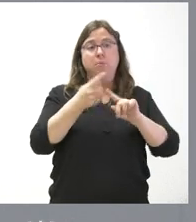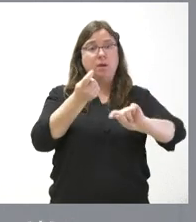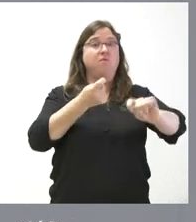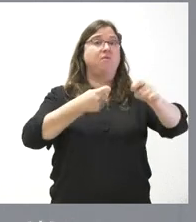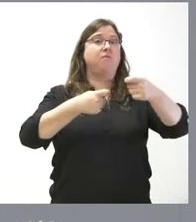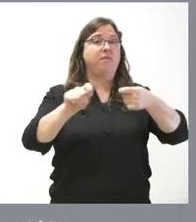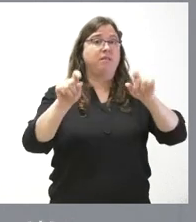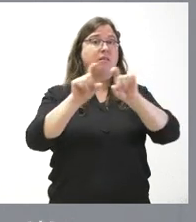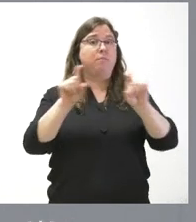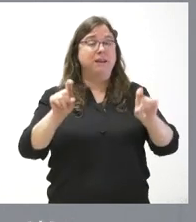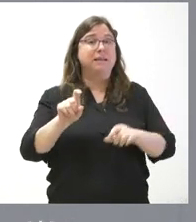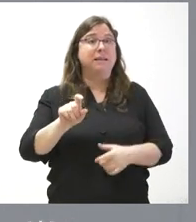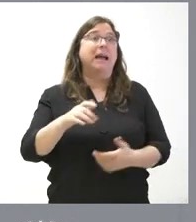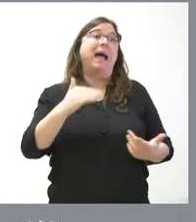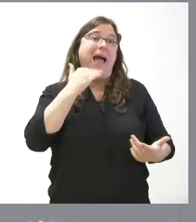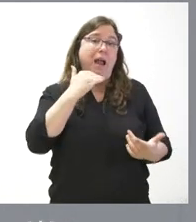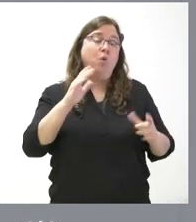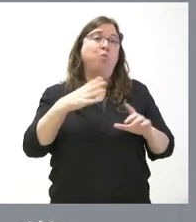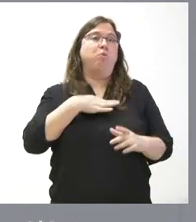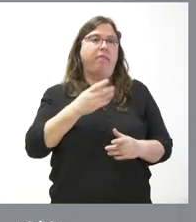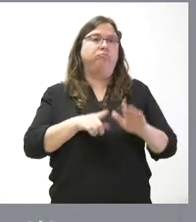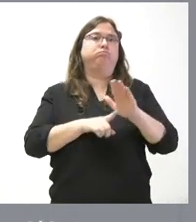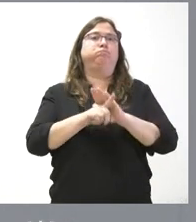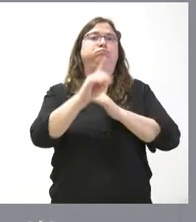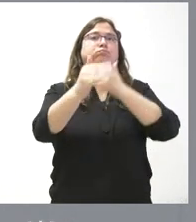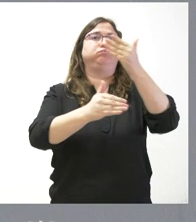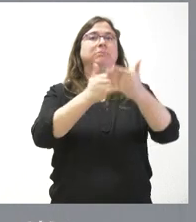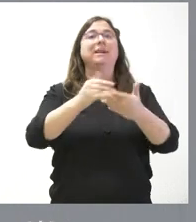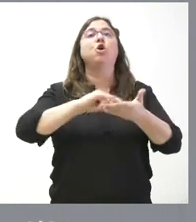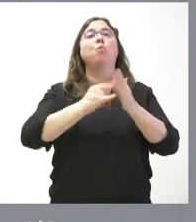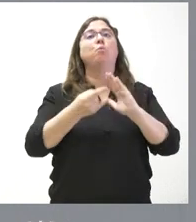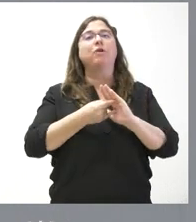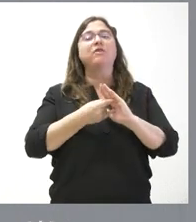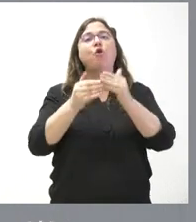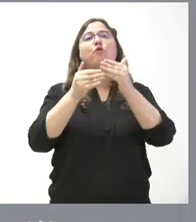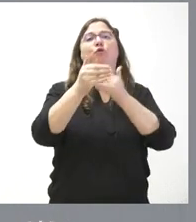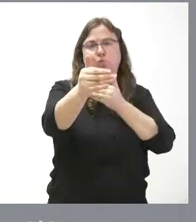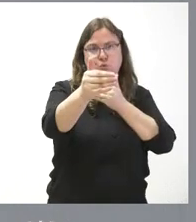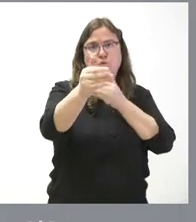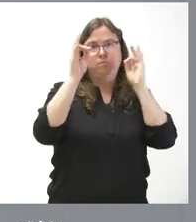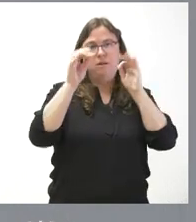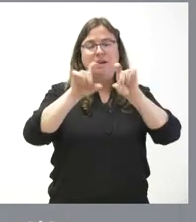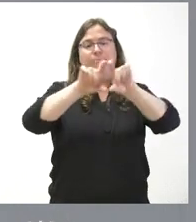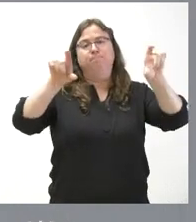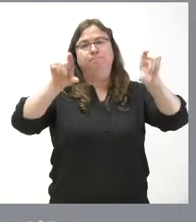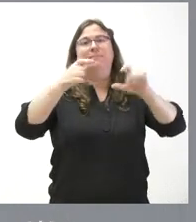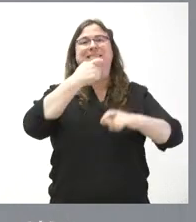compañía a alguien que pueda desarrollar, ahora sí, un proyecto de futuro para esa planta.